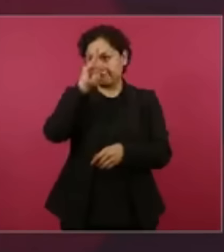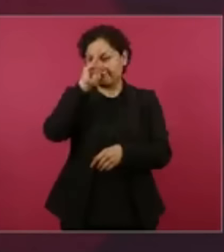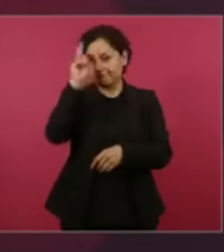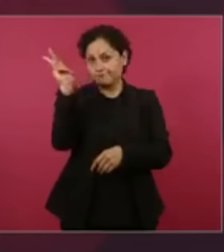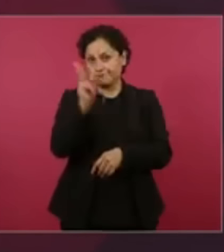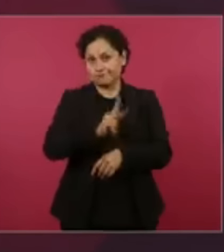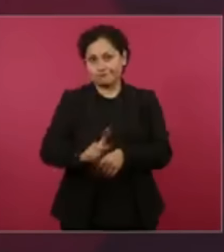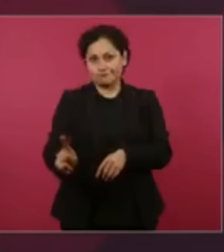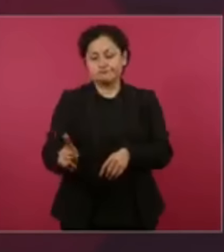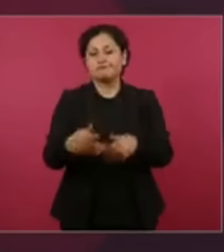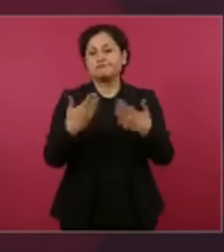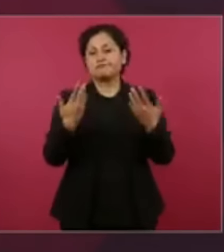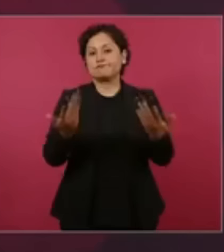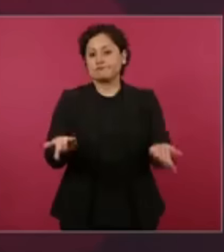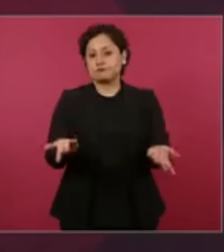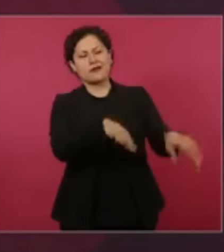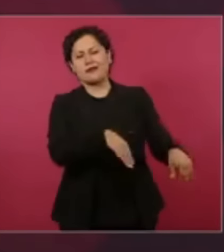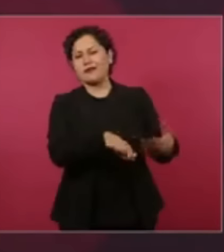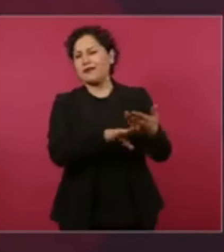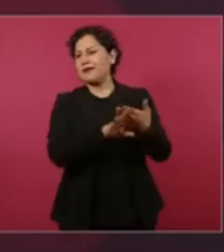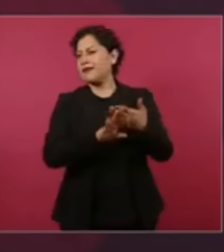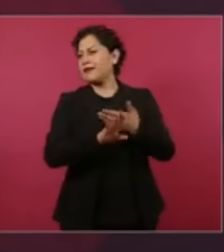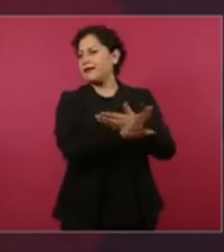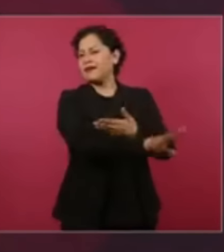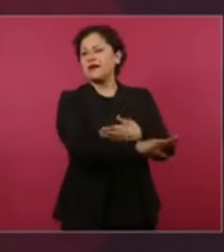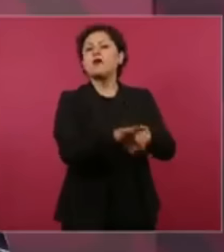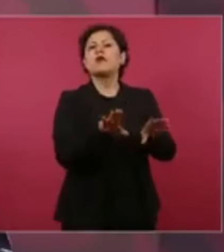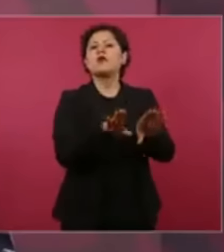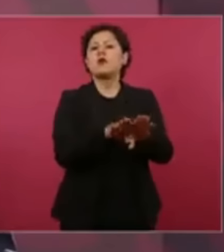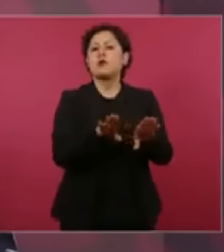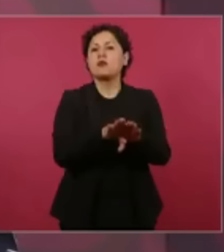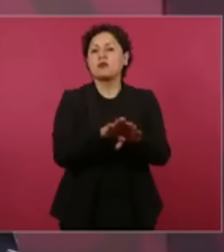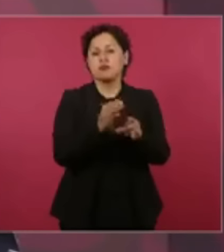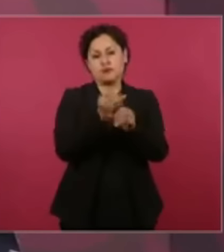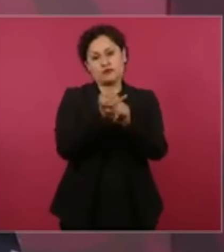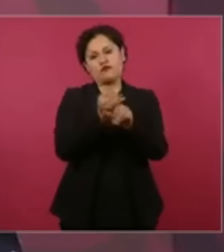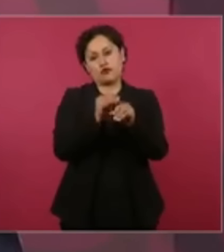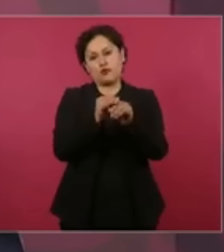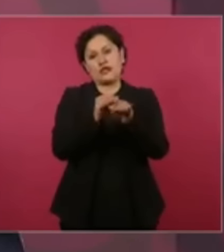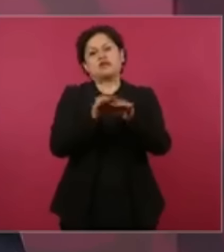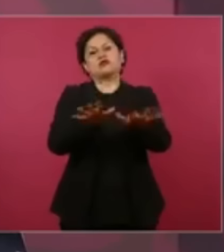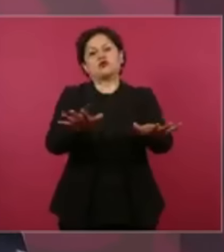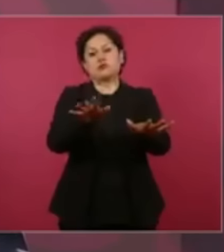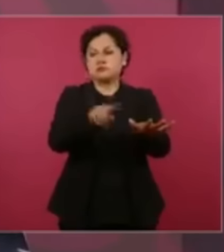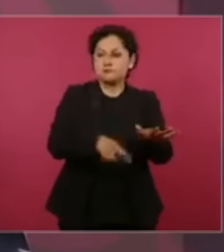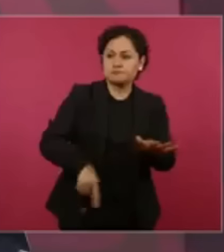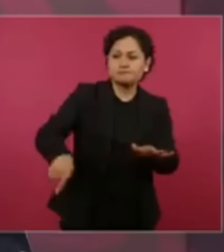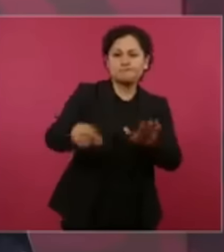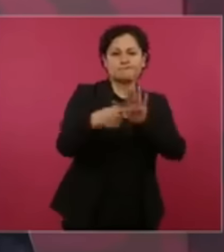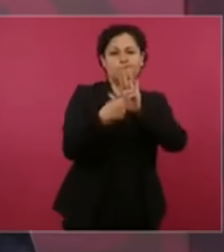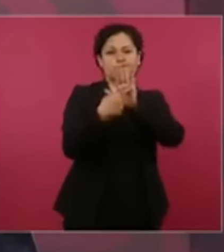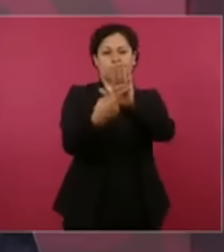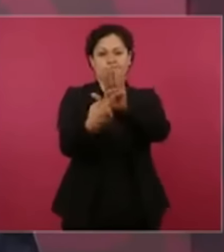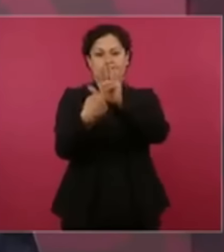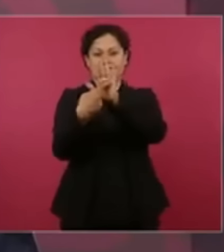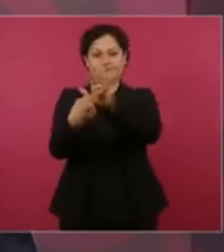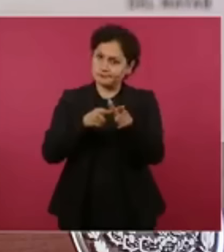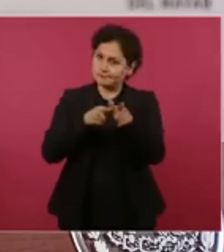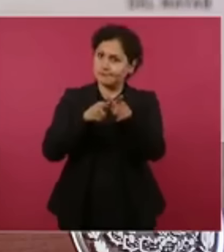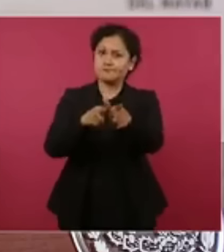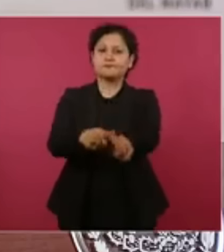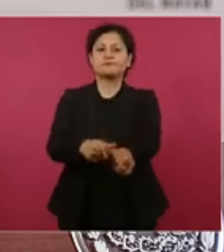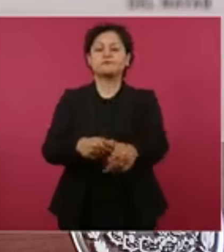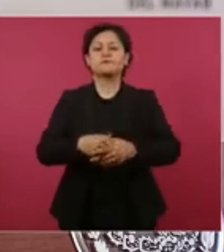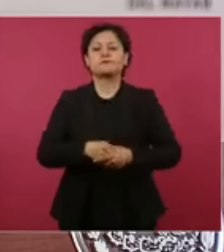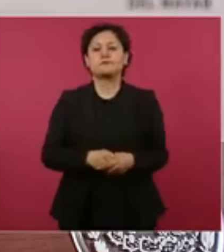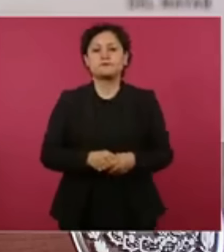manera de enfrentar todo eso pues es informar a la población y es lo que vamos a seguir haciendo,